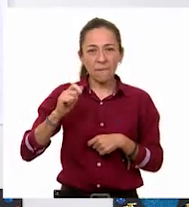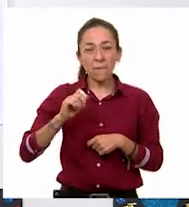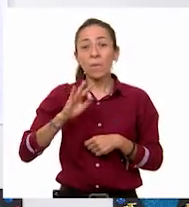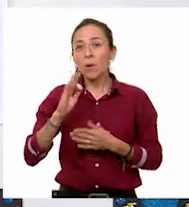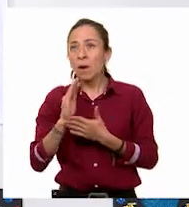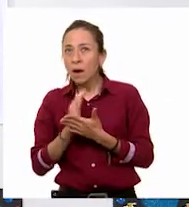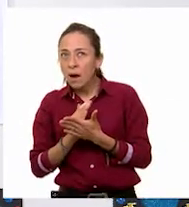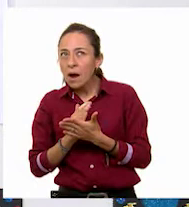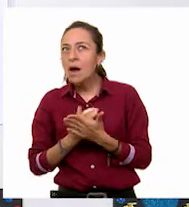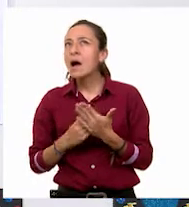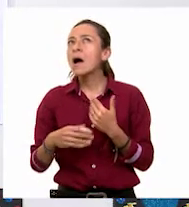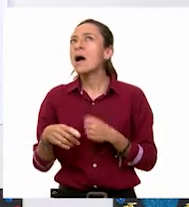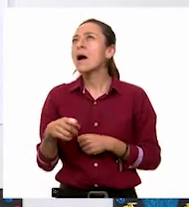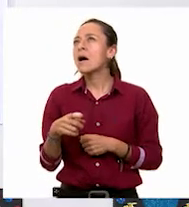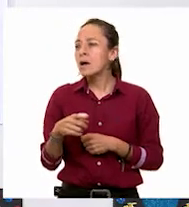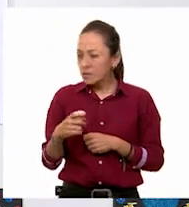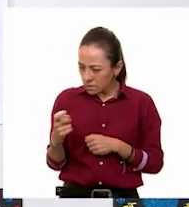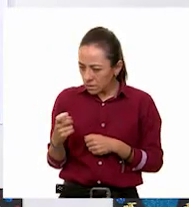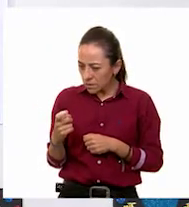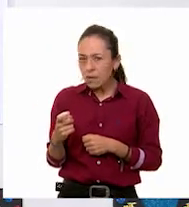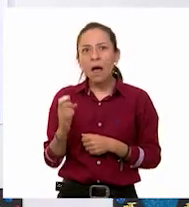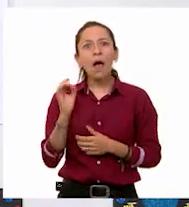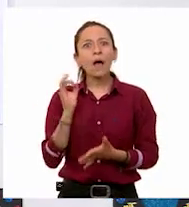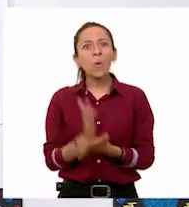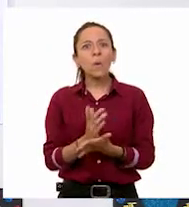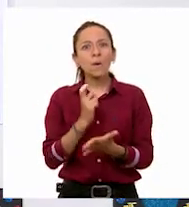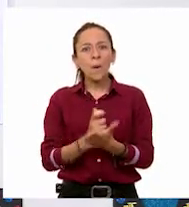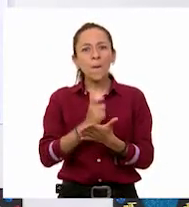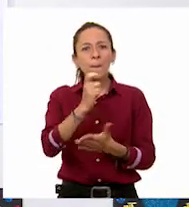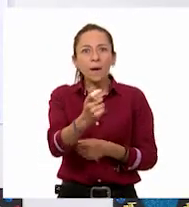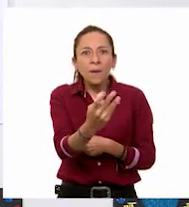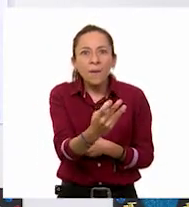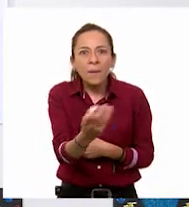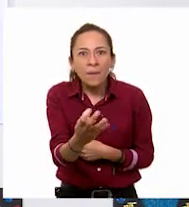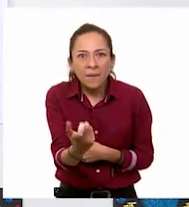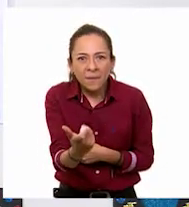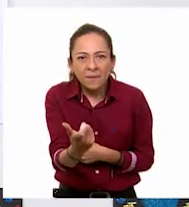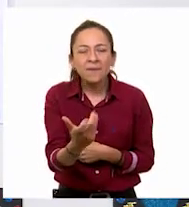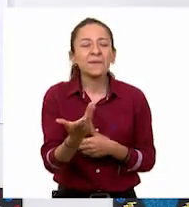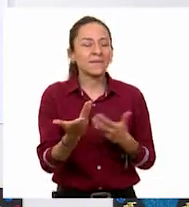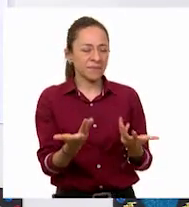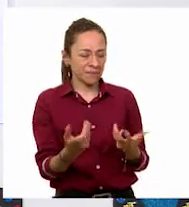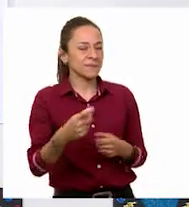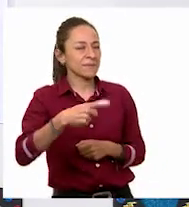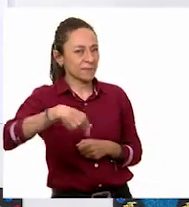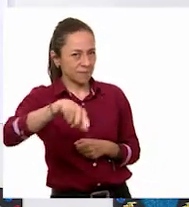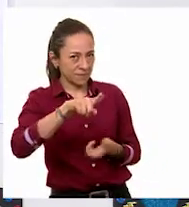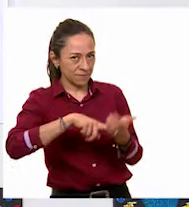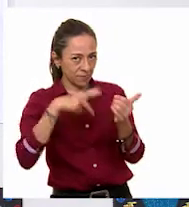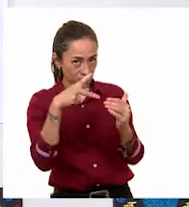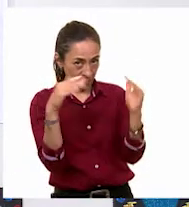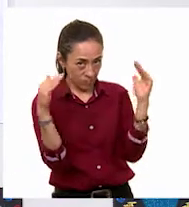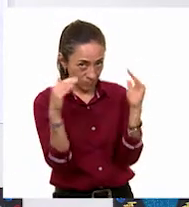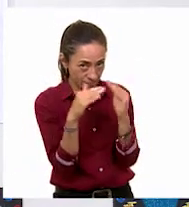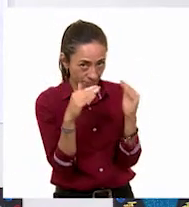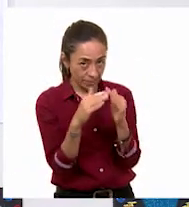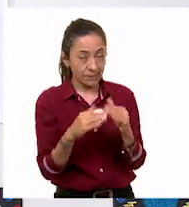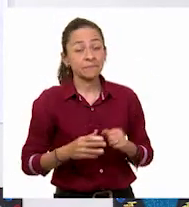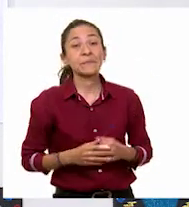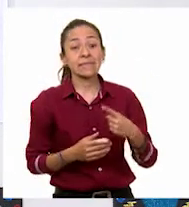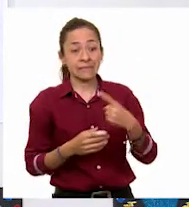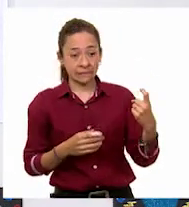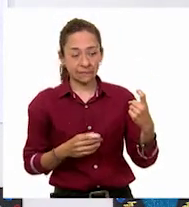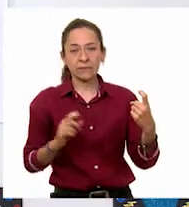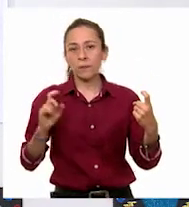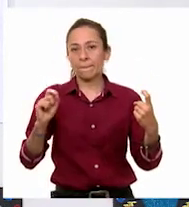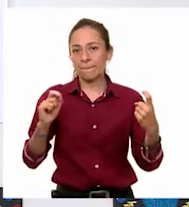pagarán 400 pesos. En casa, realicen la tabla, por cada 100 pesos se descuentan 20 pesos.